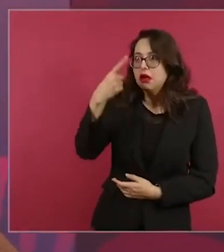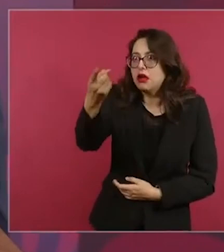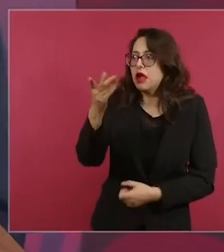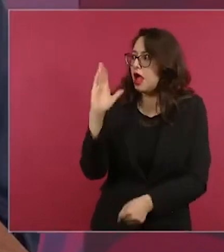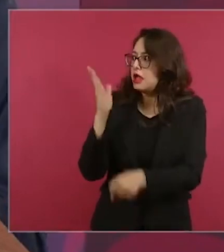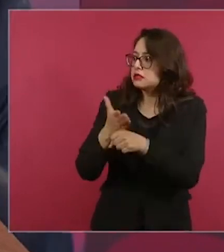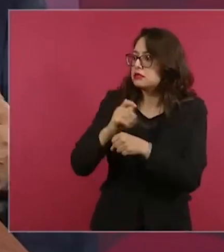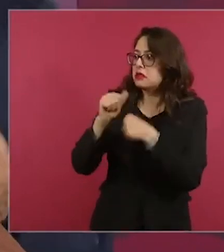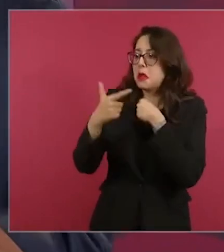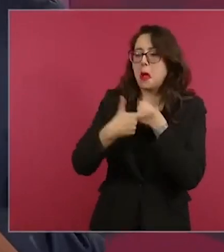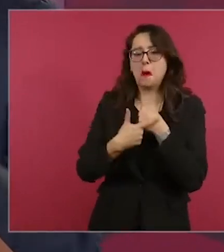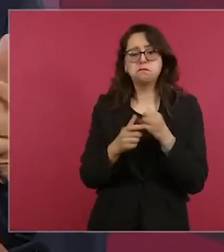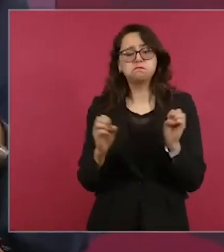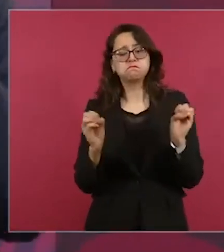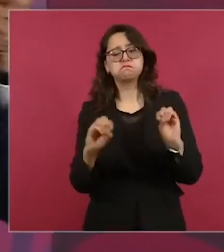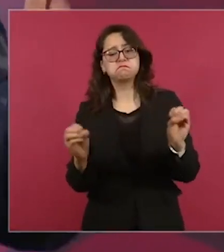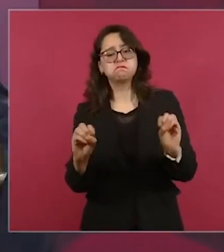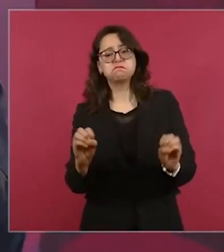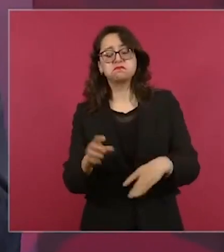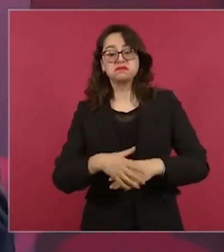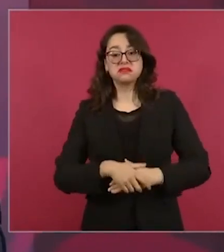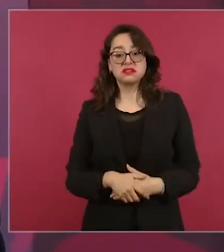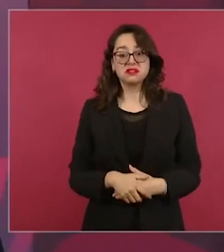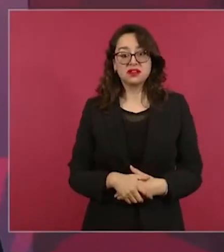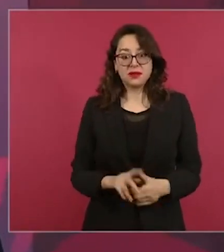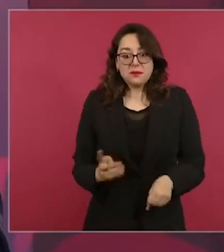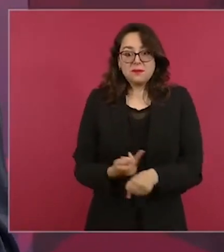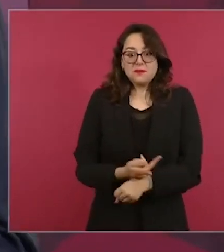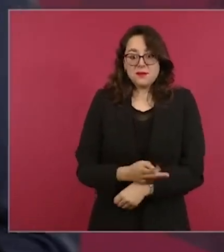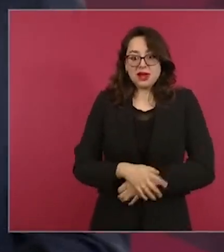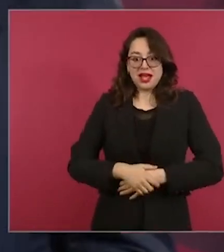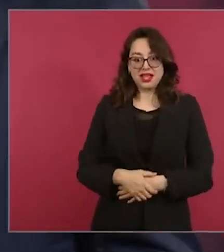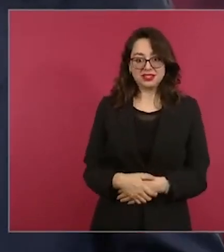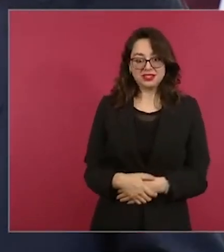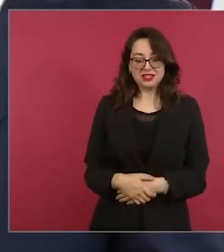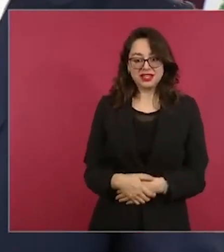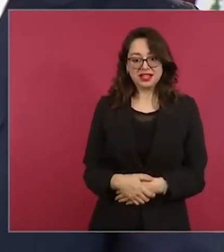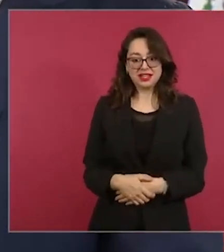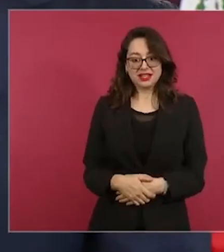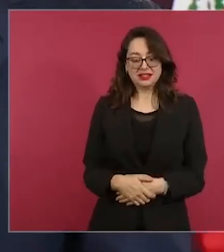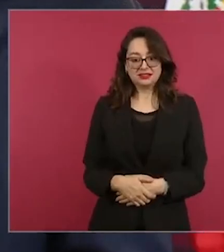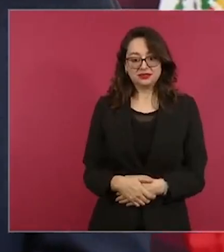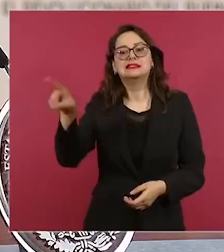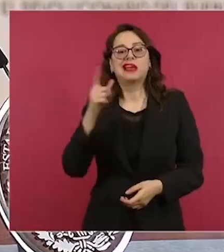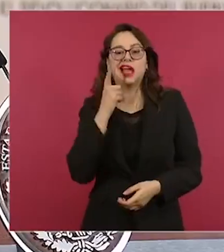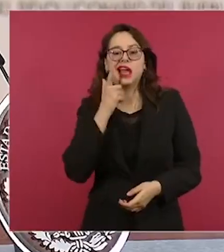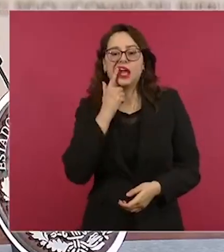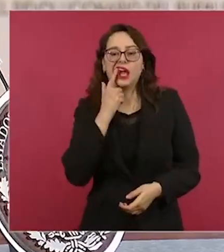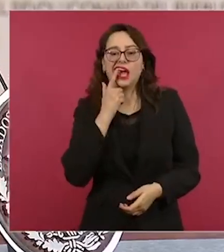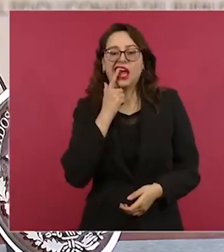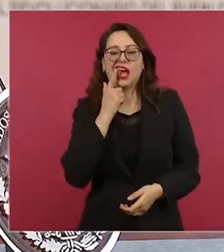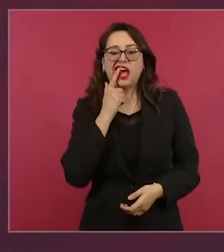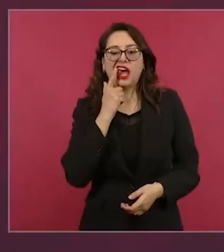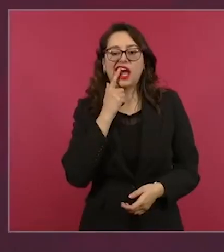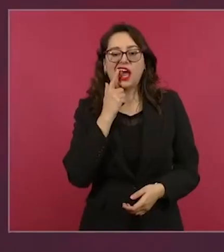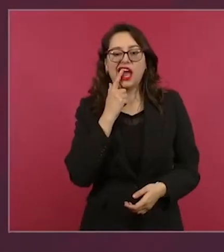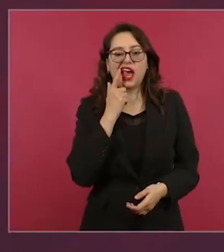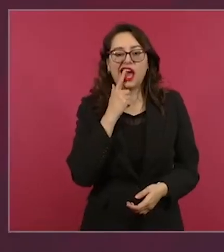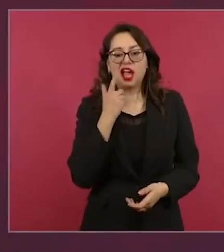Porque me van a salir de manera leguleya, aunque no hay